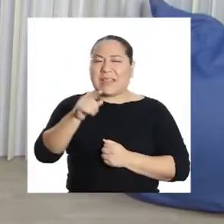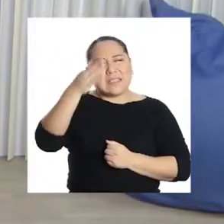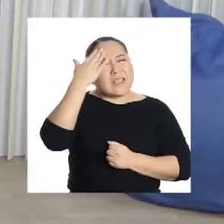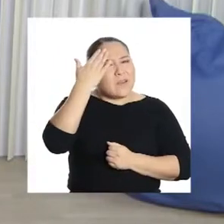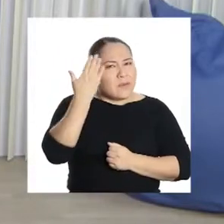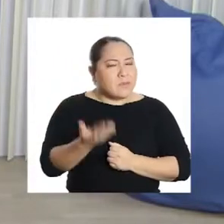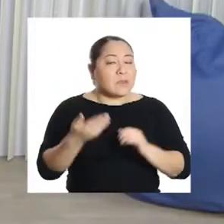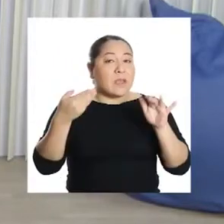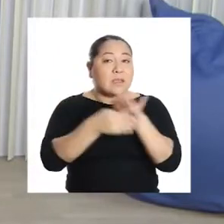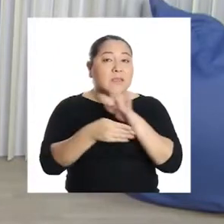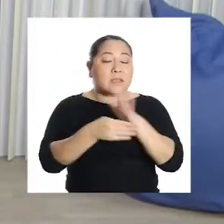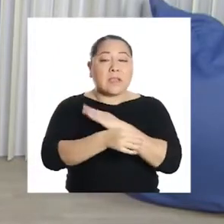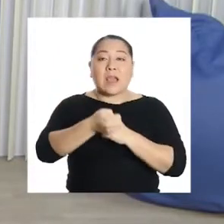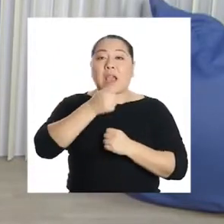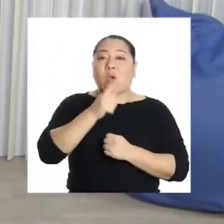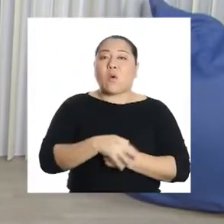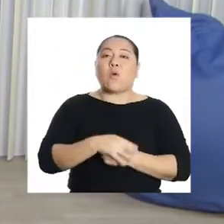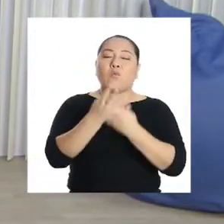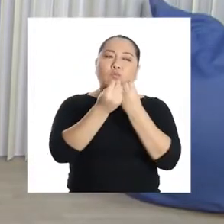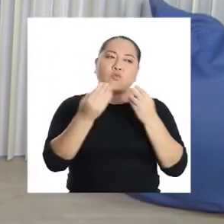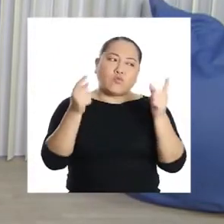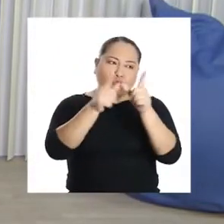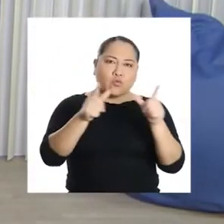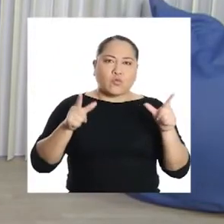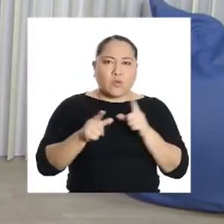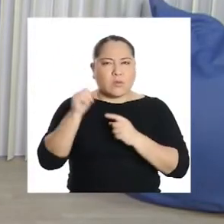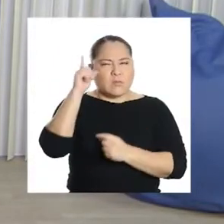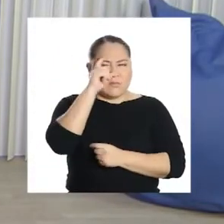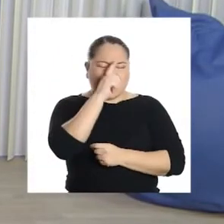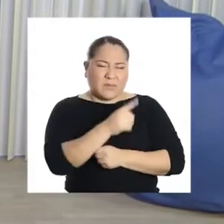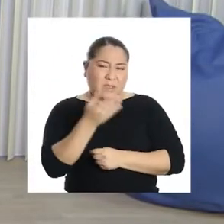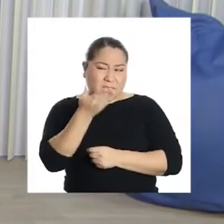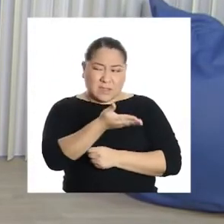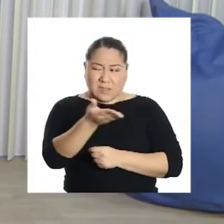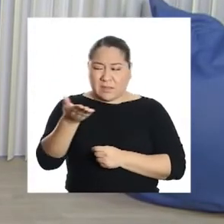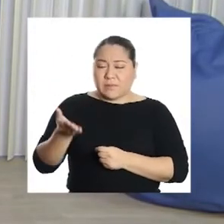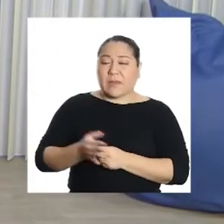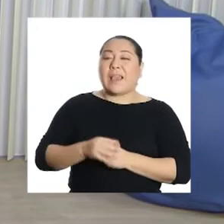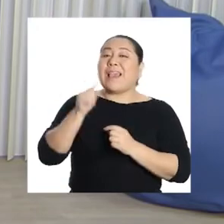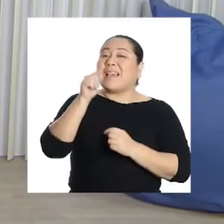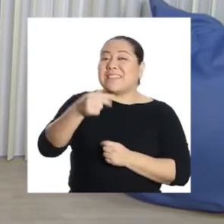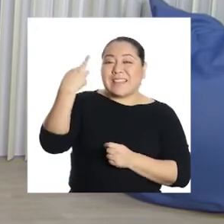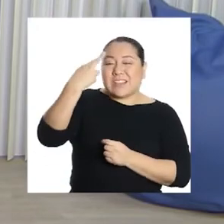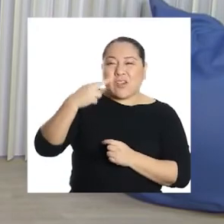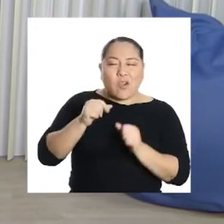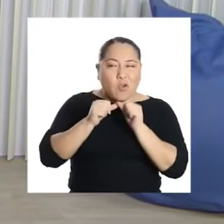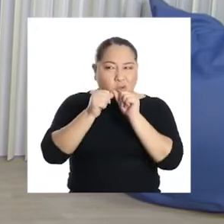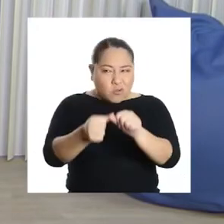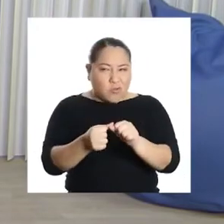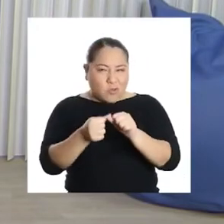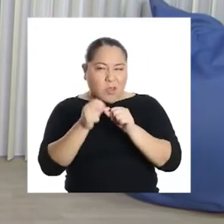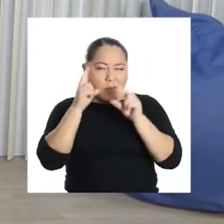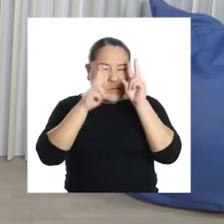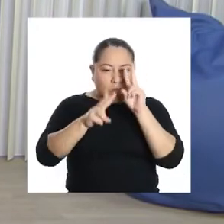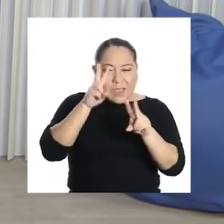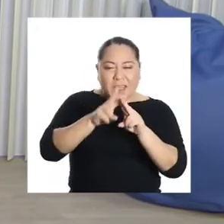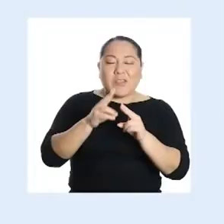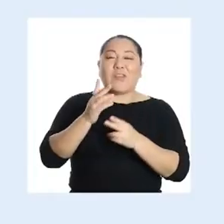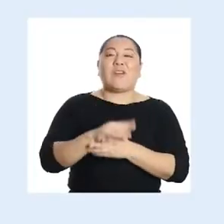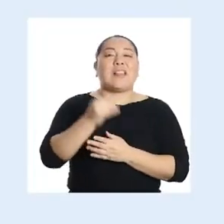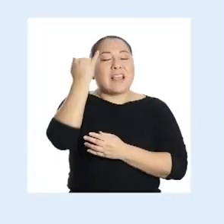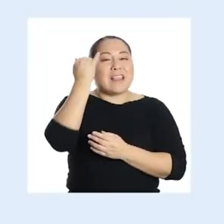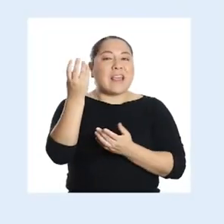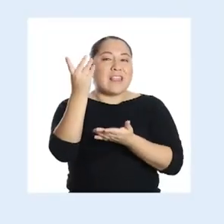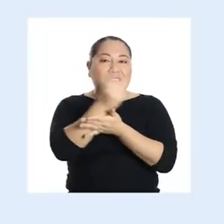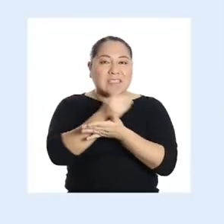Sabemos que acceder al agua en muchos lugares es difícil. Por eso, vamos a seguir apostando por esta